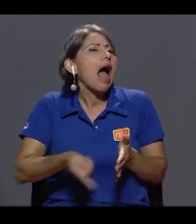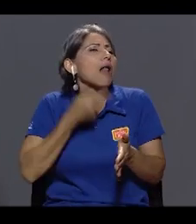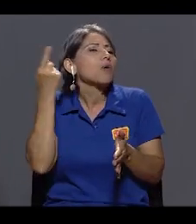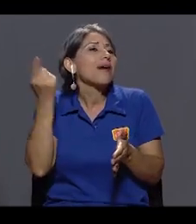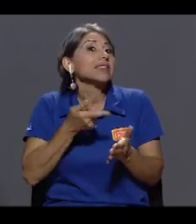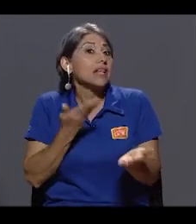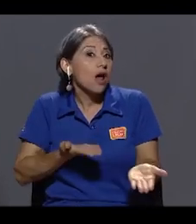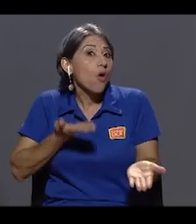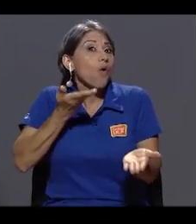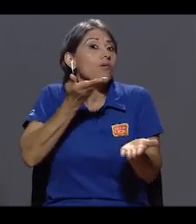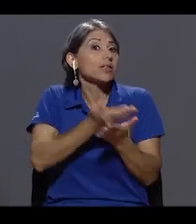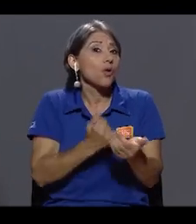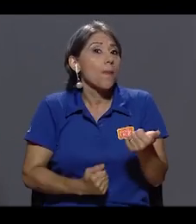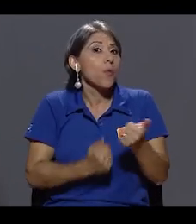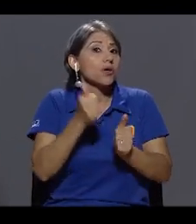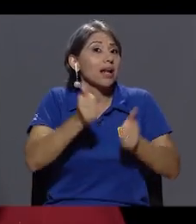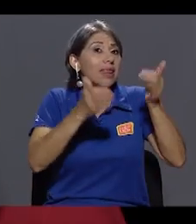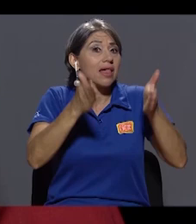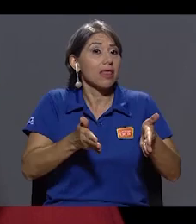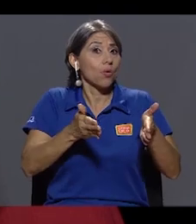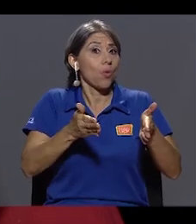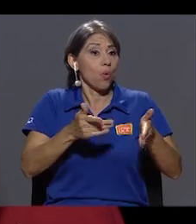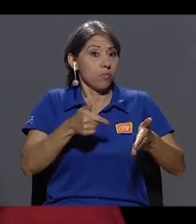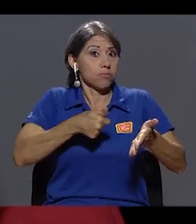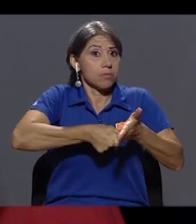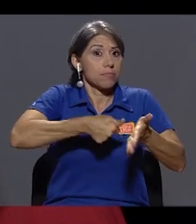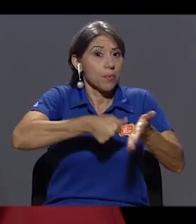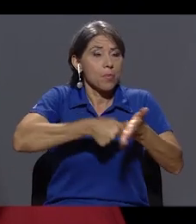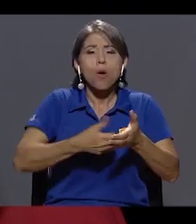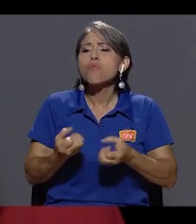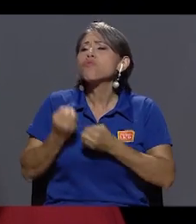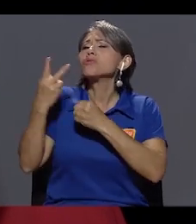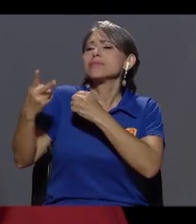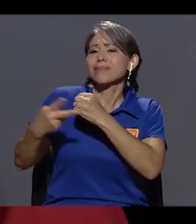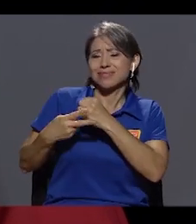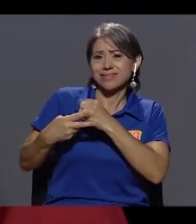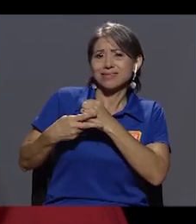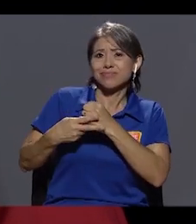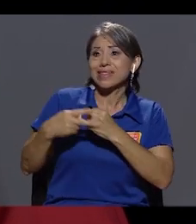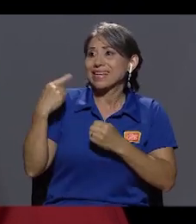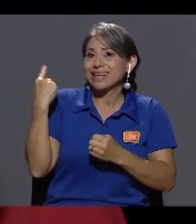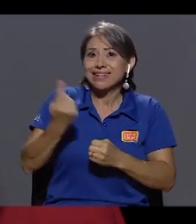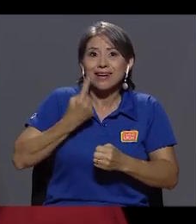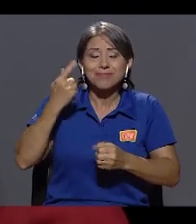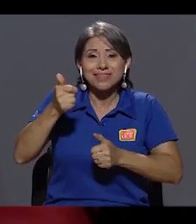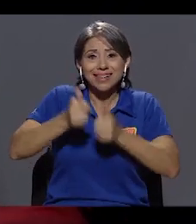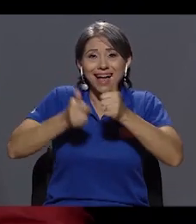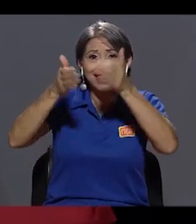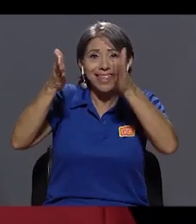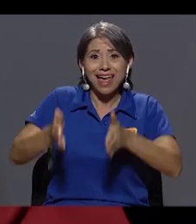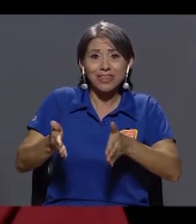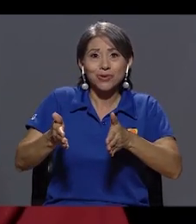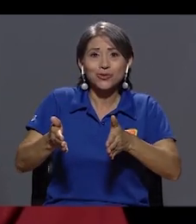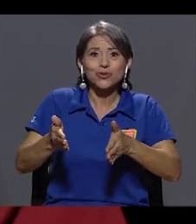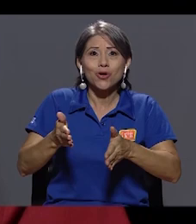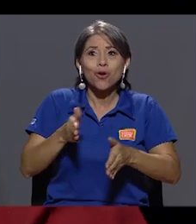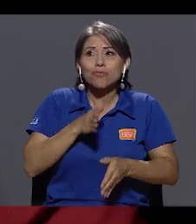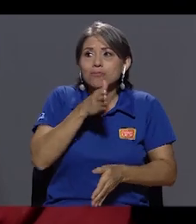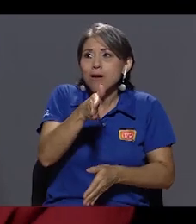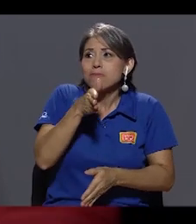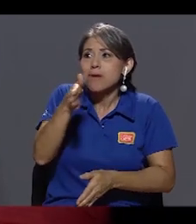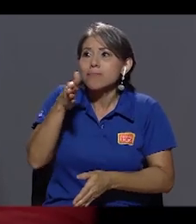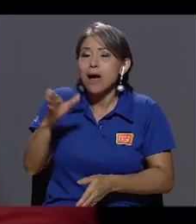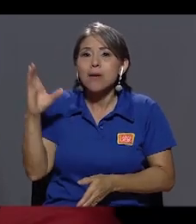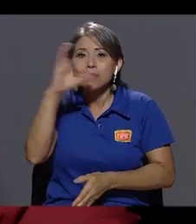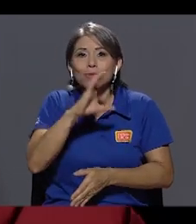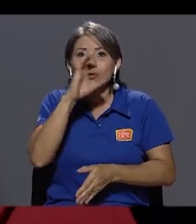apoyar a algún candidato en procesos electorales, señor Barlón? En muchas ocasiones, en muchas ocasiones. Generalmente los candidatos llegan a buscar a figuras públicas